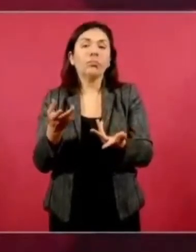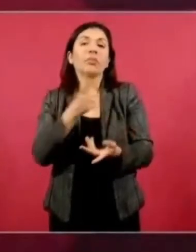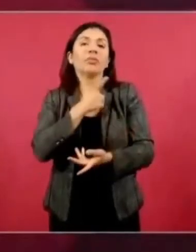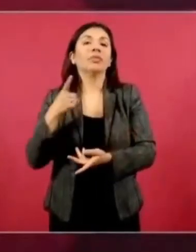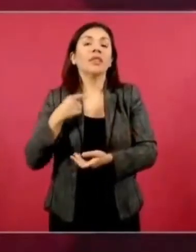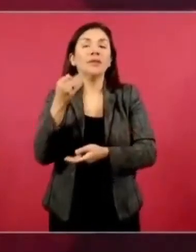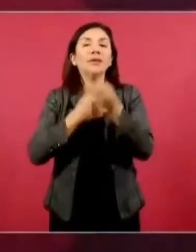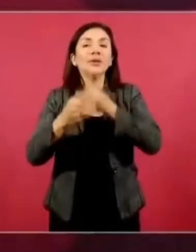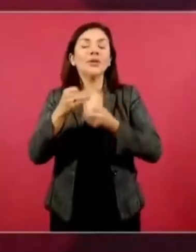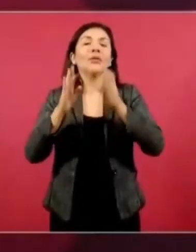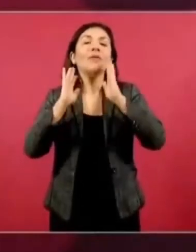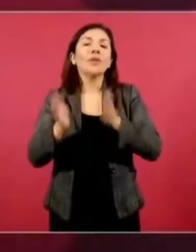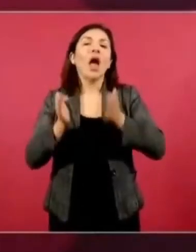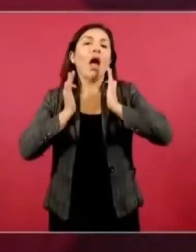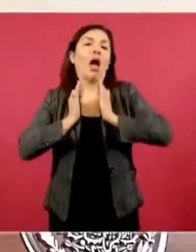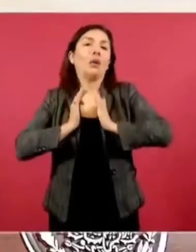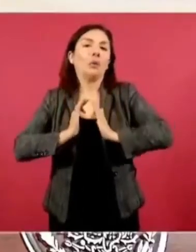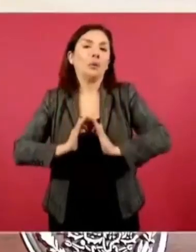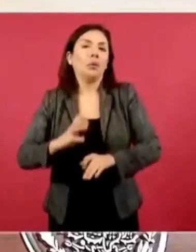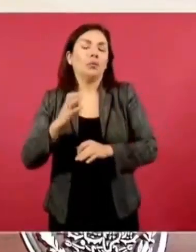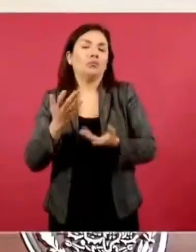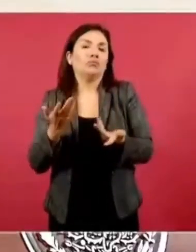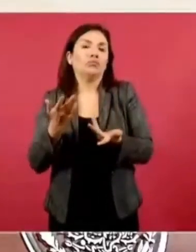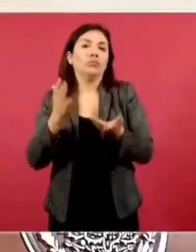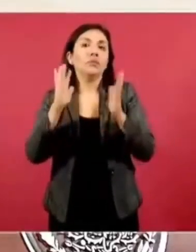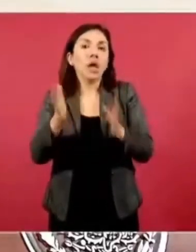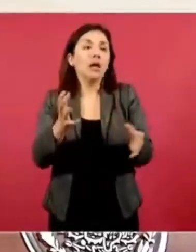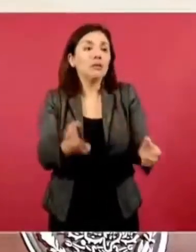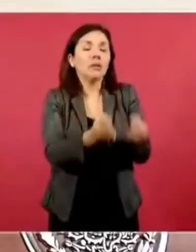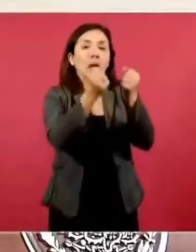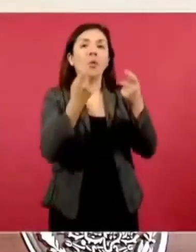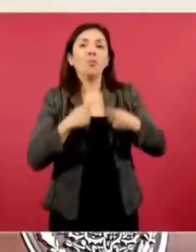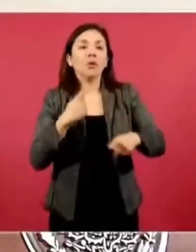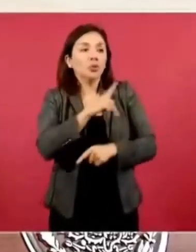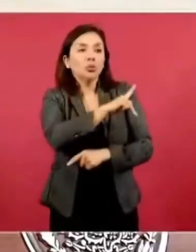que aparecieron con vida.